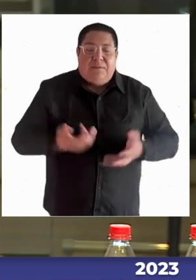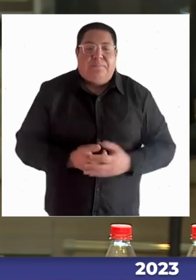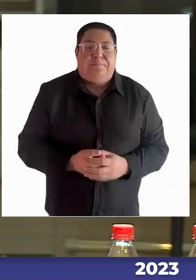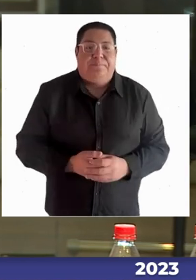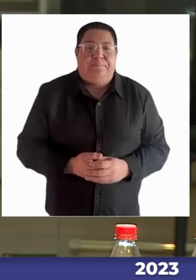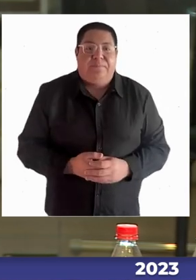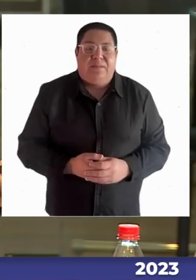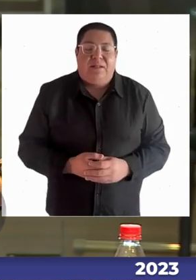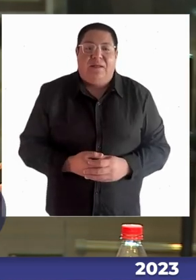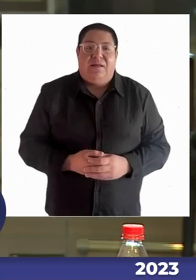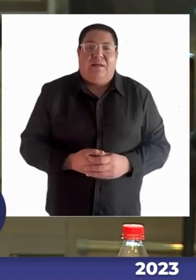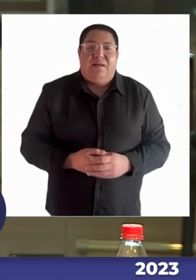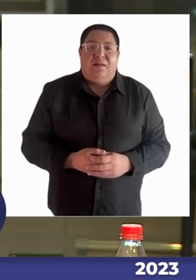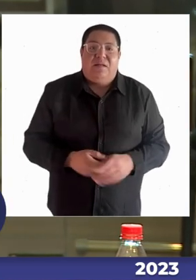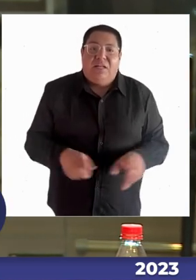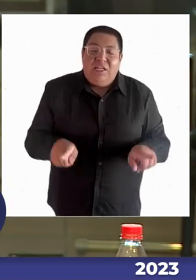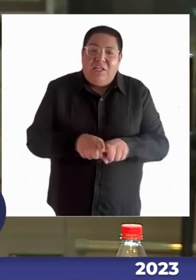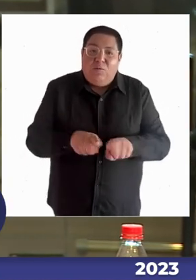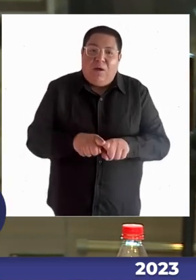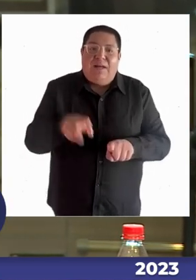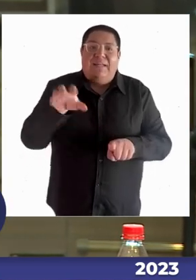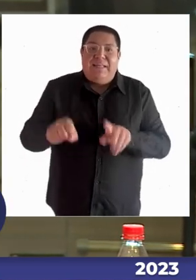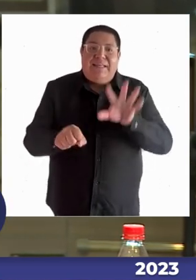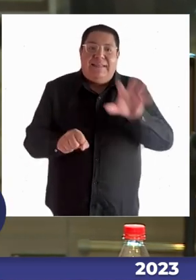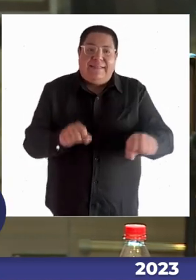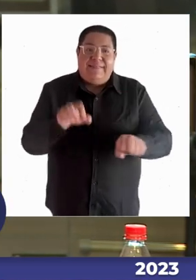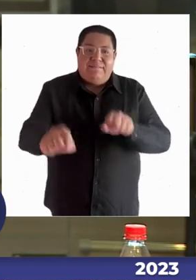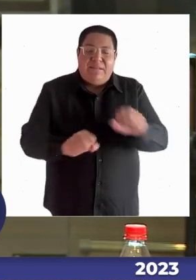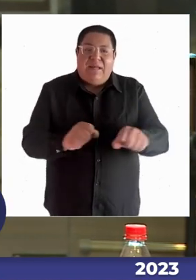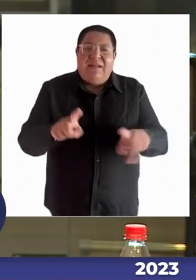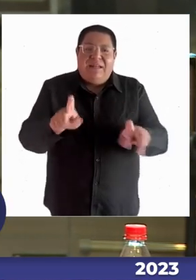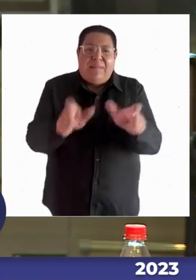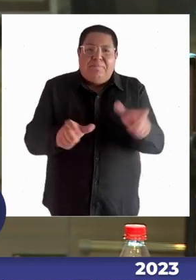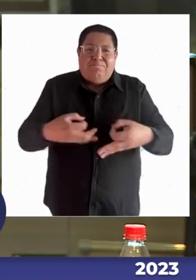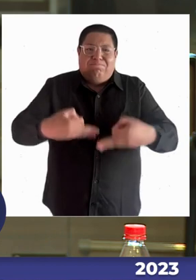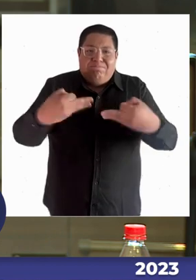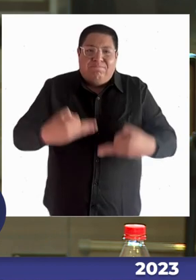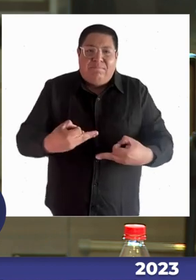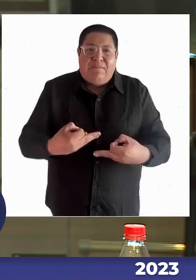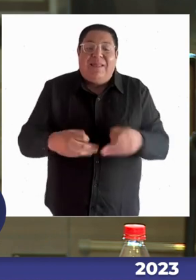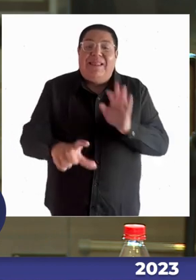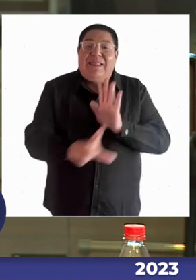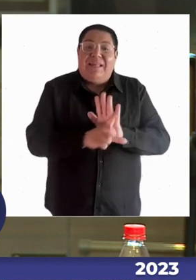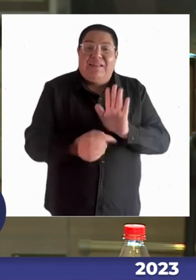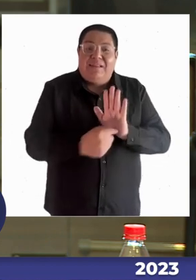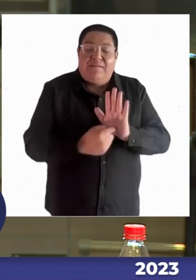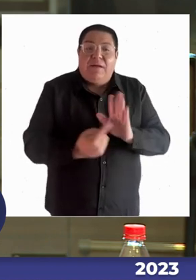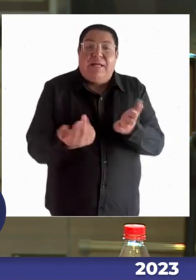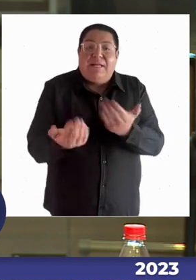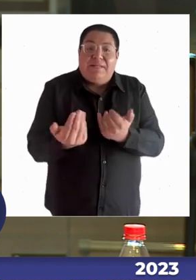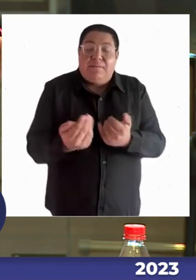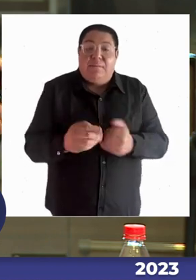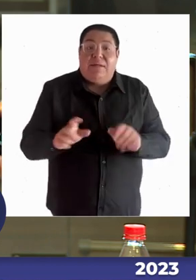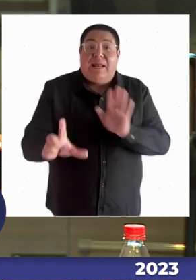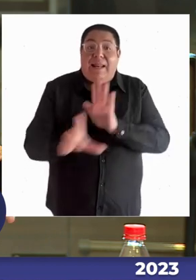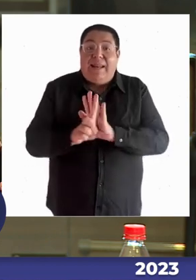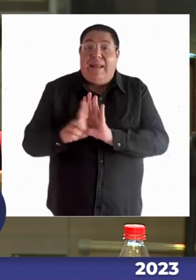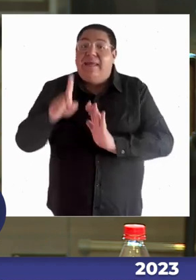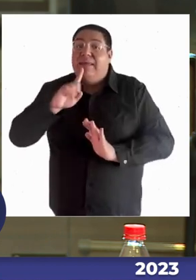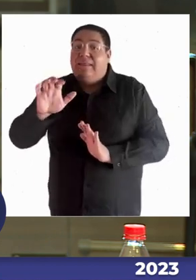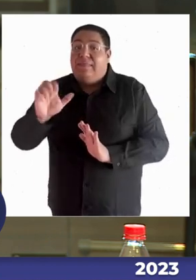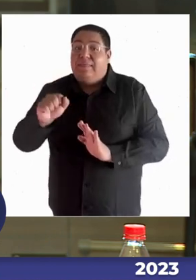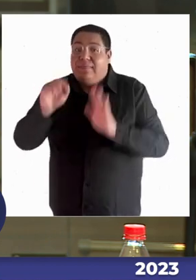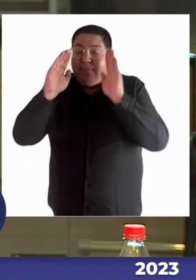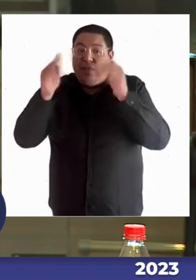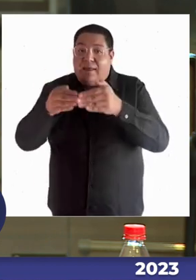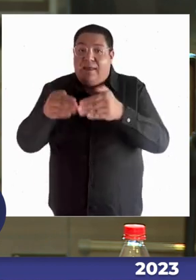identificar qué es lo que se necesita en temas legislativos, porque la ley T.A. apunta a un sector, pero es un diagnóstico.